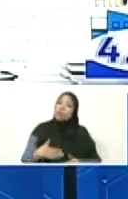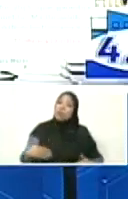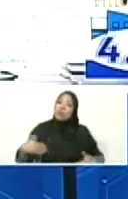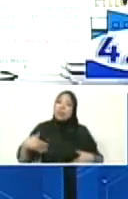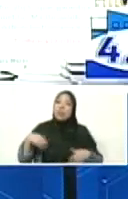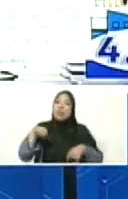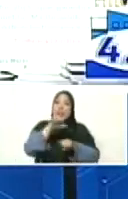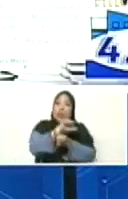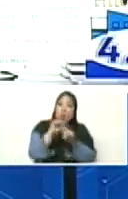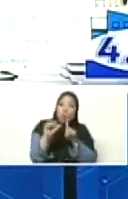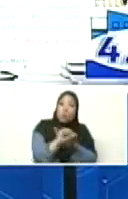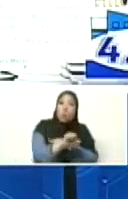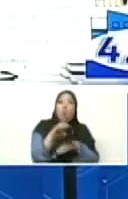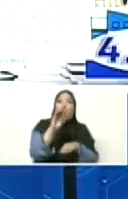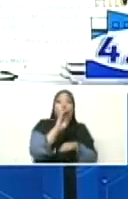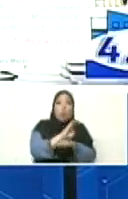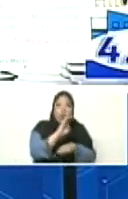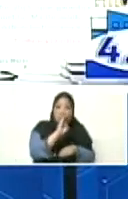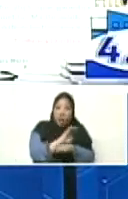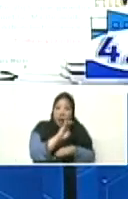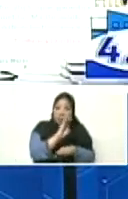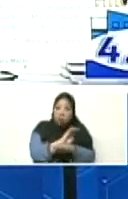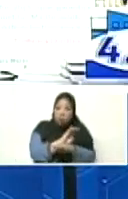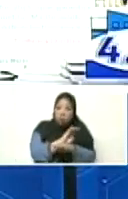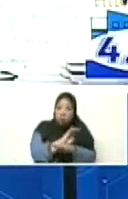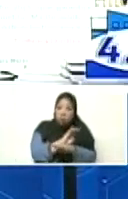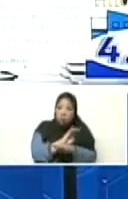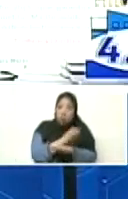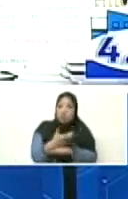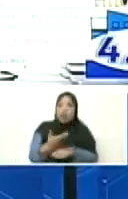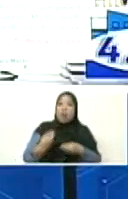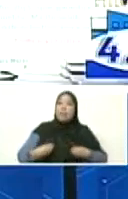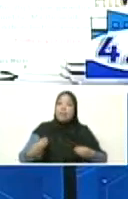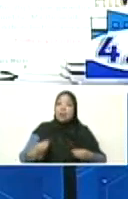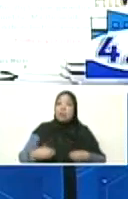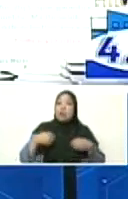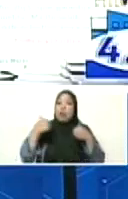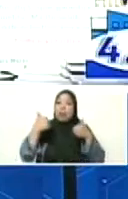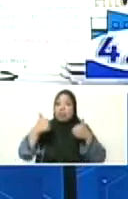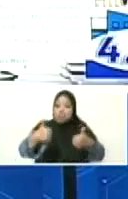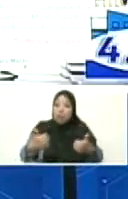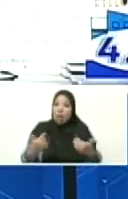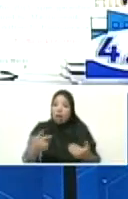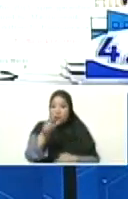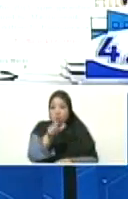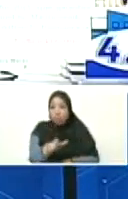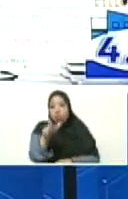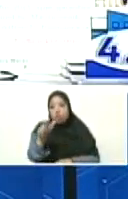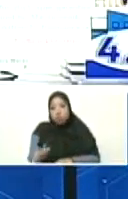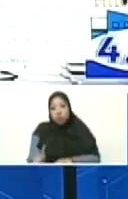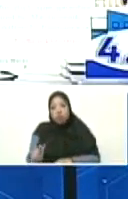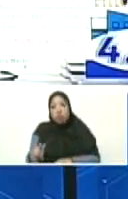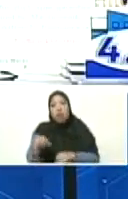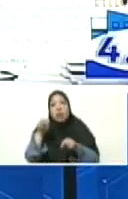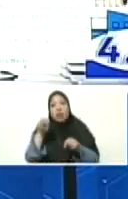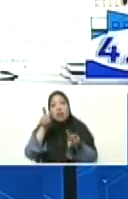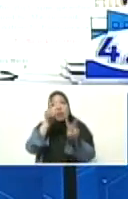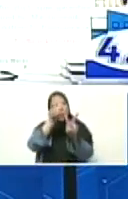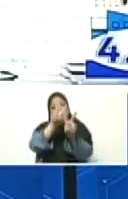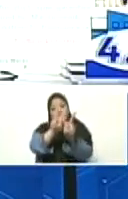ecológicas, ciudades del vivir viviendo, y la gran misión vivienda Venezuela,